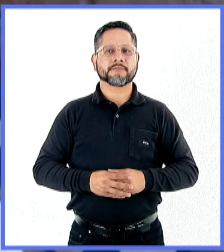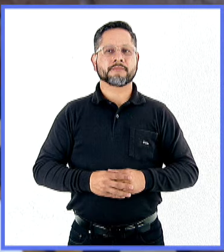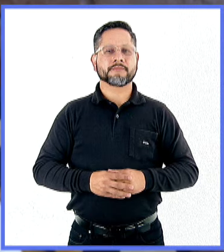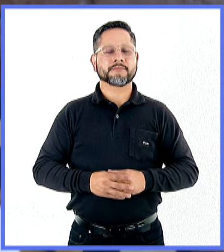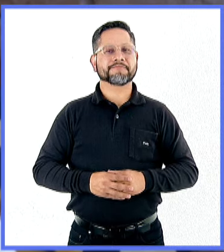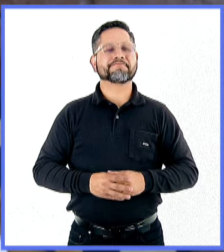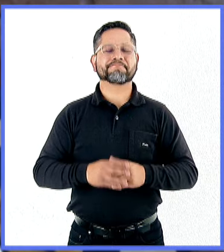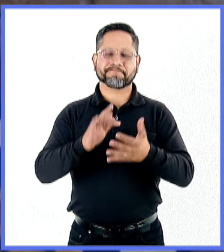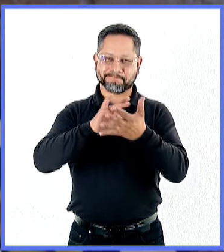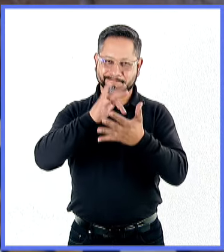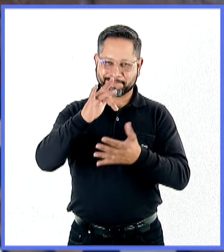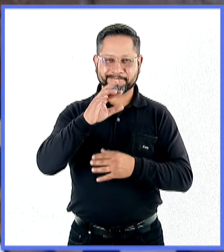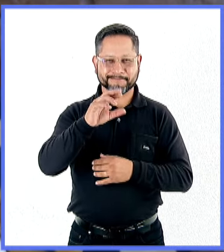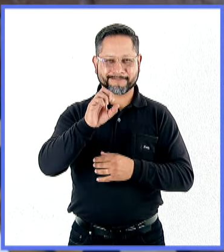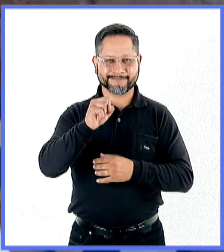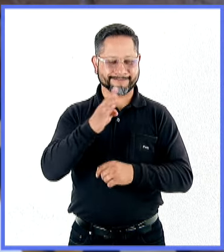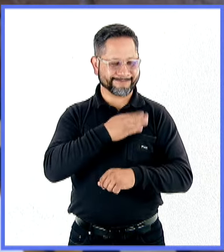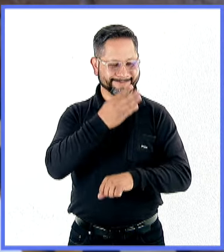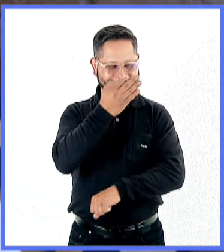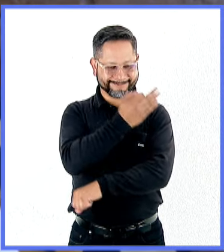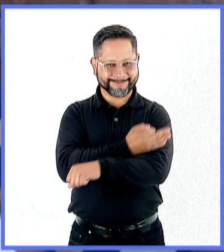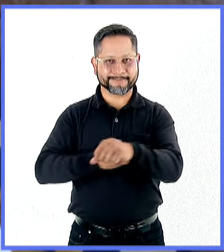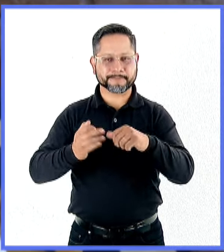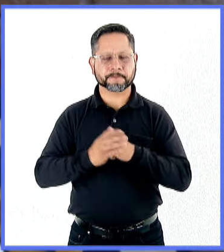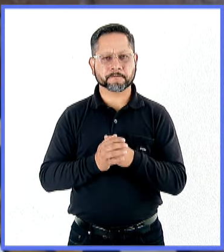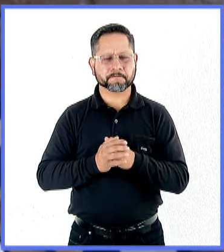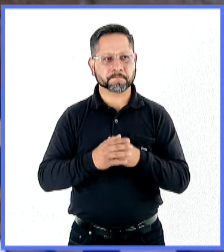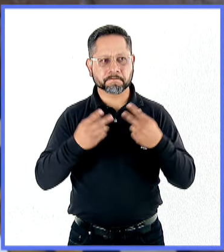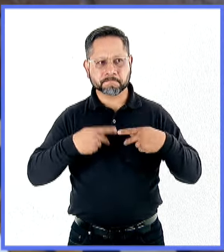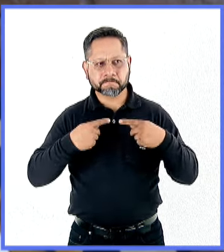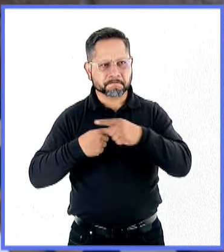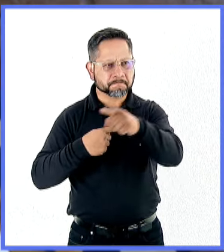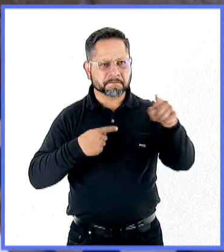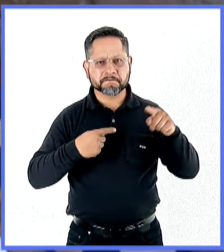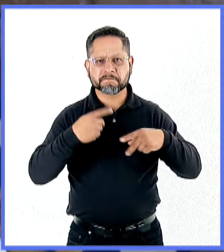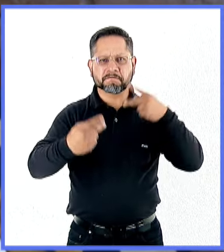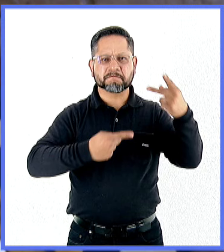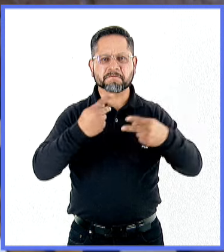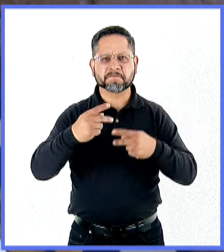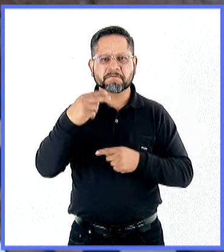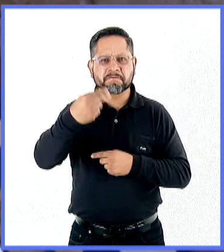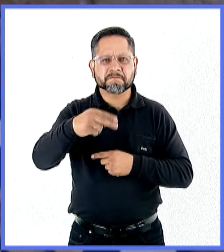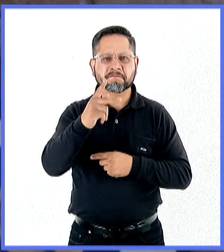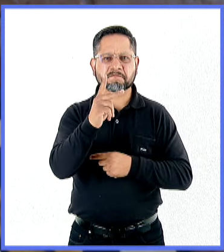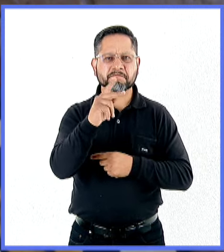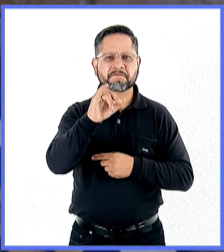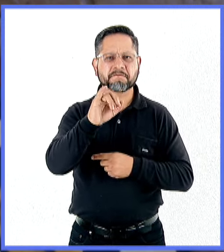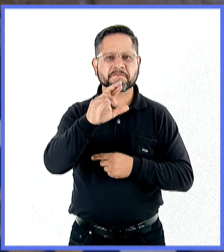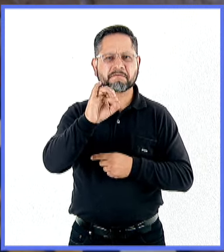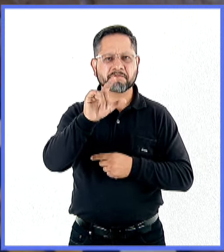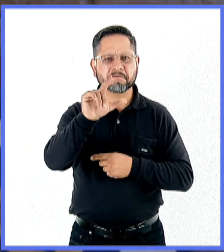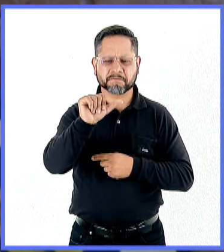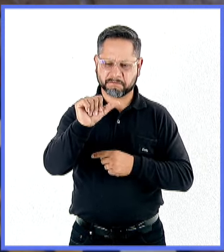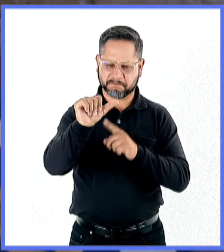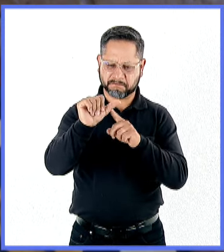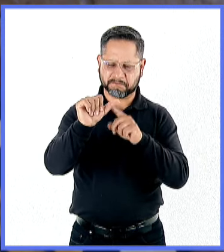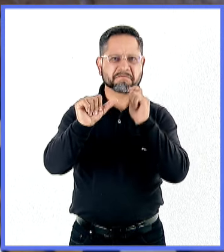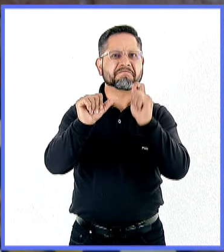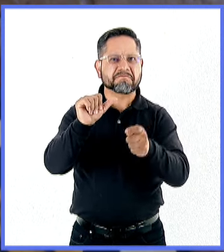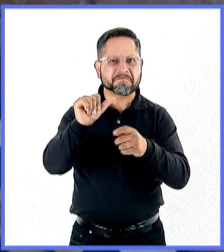Gracias, Rosa. Muy buenas tardes. Nuestro público pregunta, ¿qué es pirola y qué tan peligroso es? Bueno,